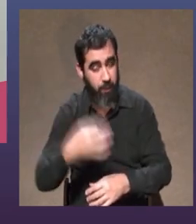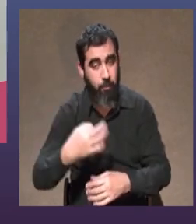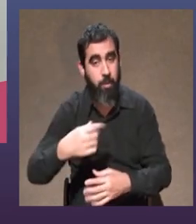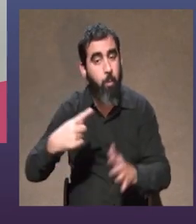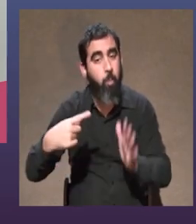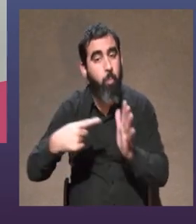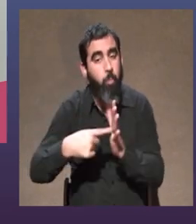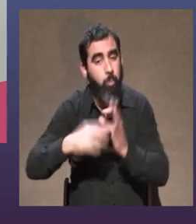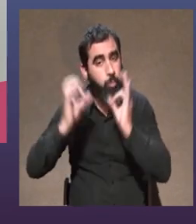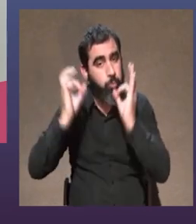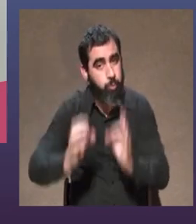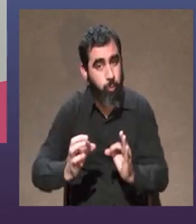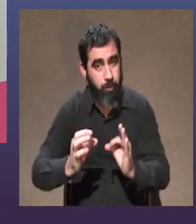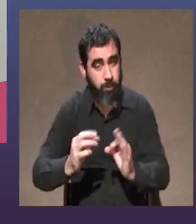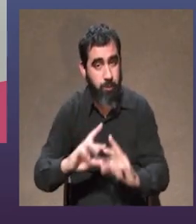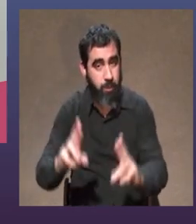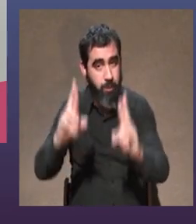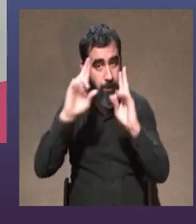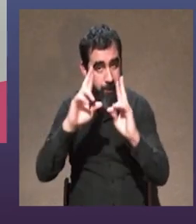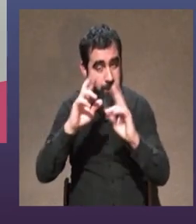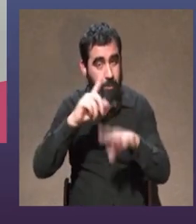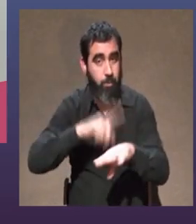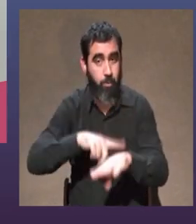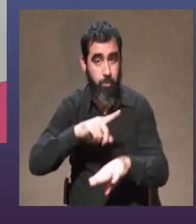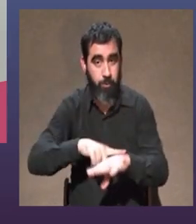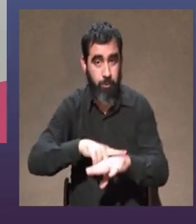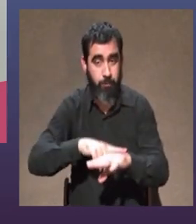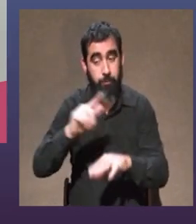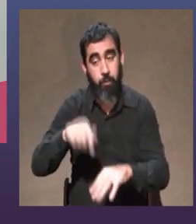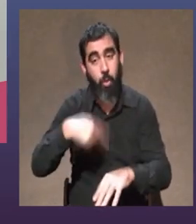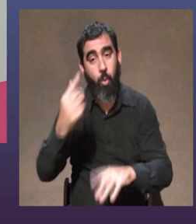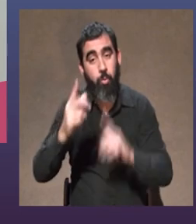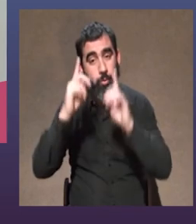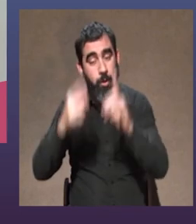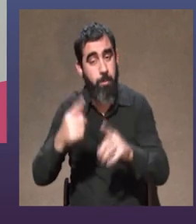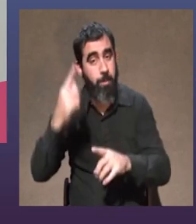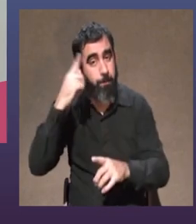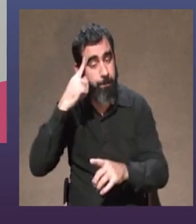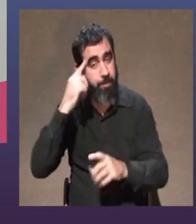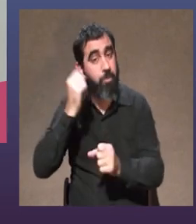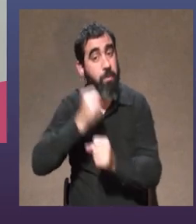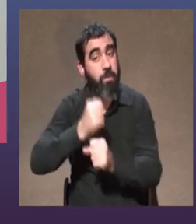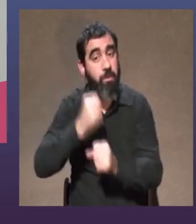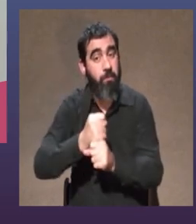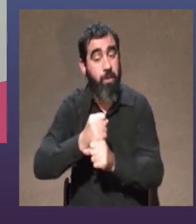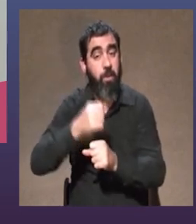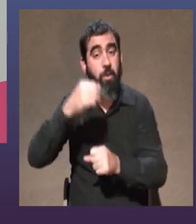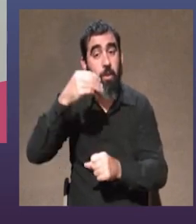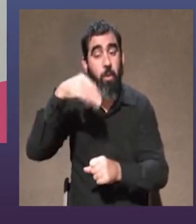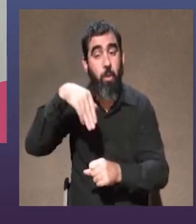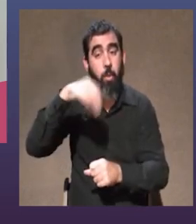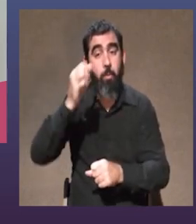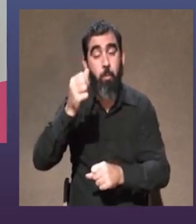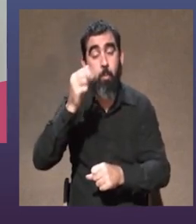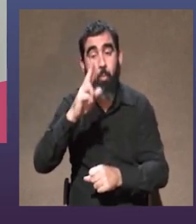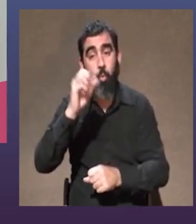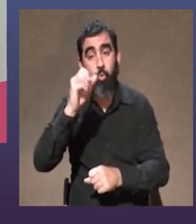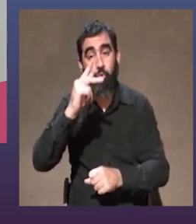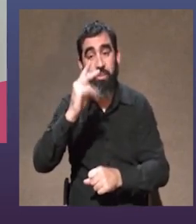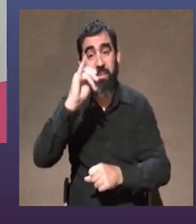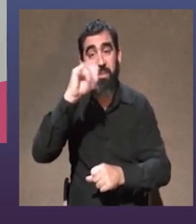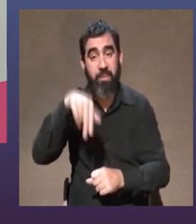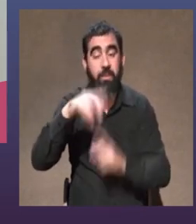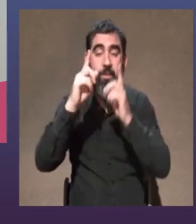increíble de la puntualidad y después también otros pienso en la suerte de haber trabajado con Ariad Musquín que justo